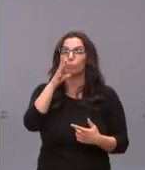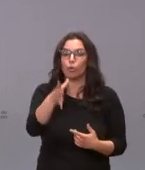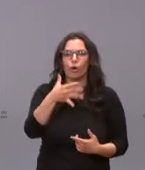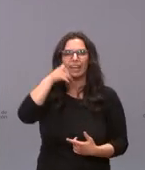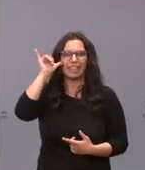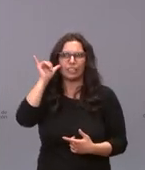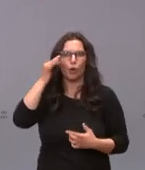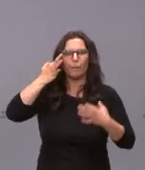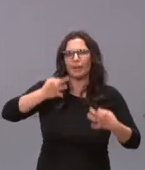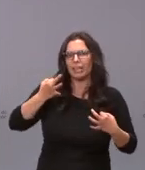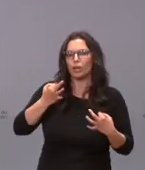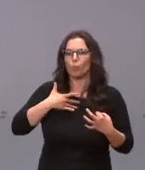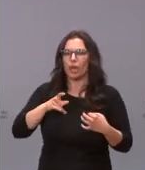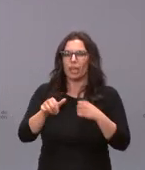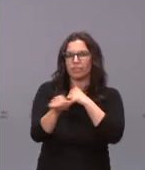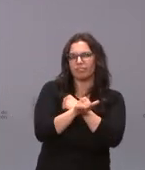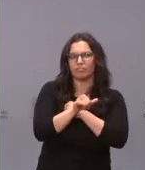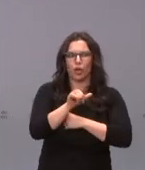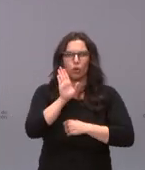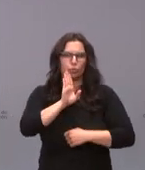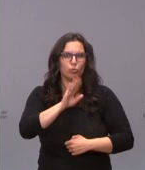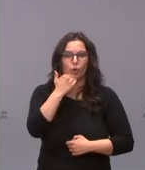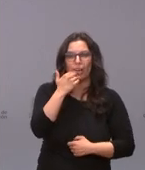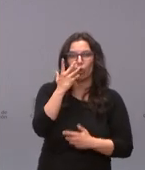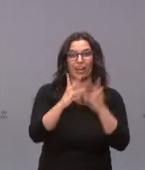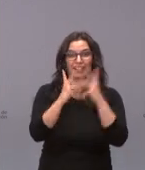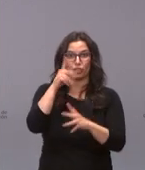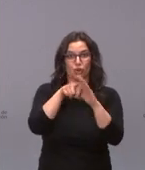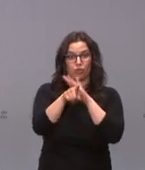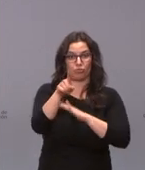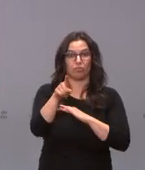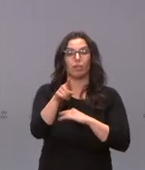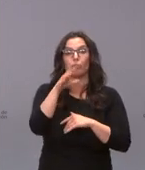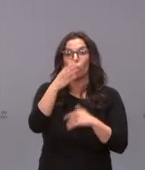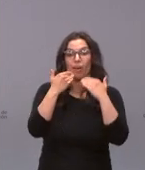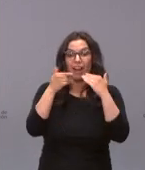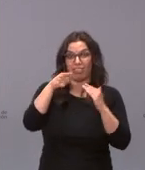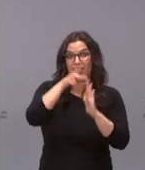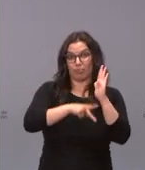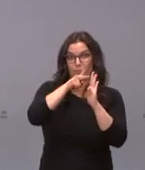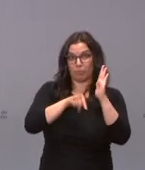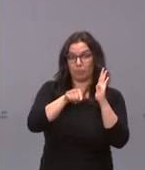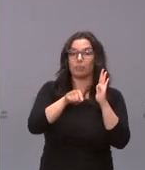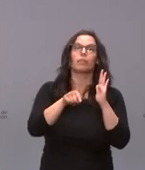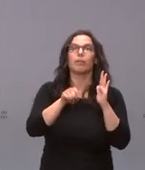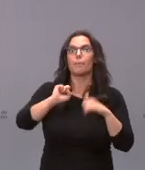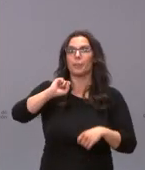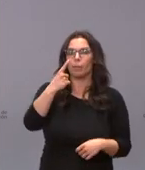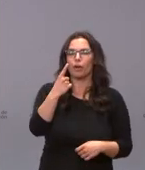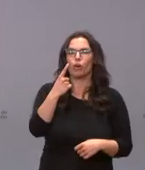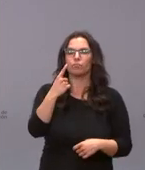eventuales irregularidades en la gestión administrativa. Porque a través del compliance vamos a ser capaces de, en primer lugar,